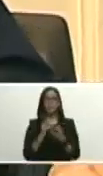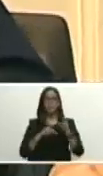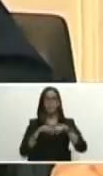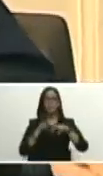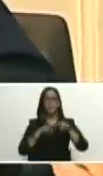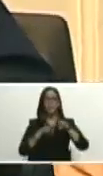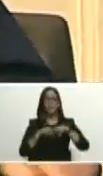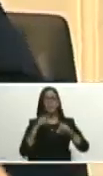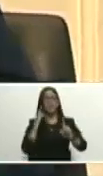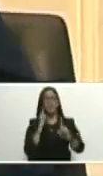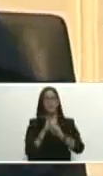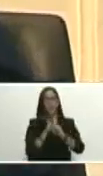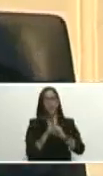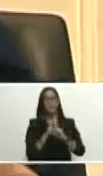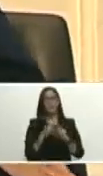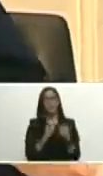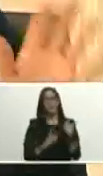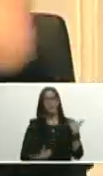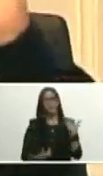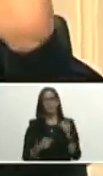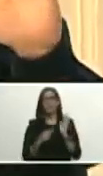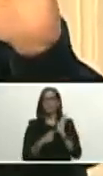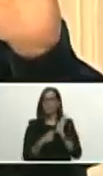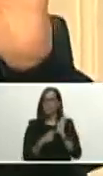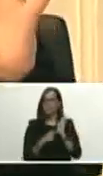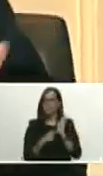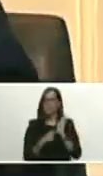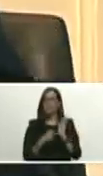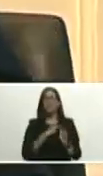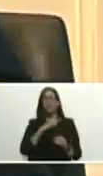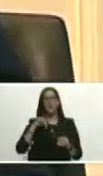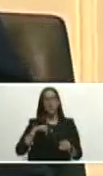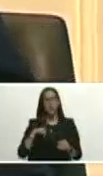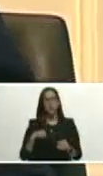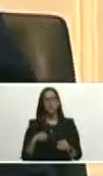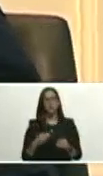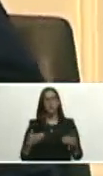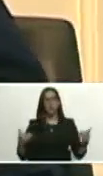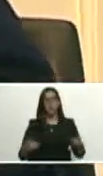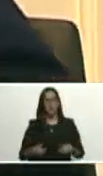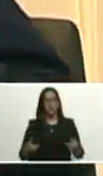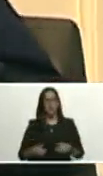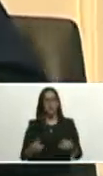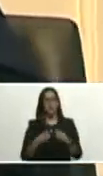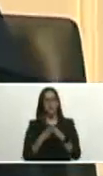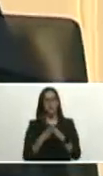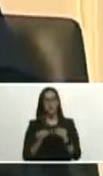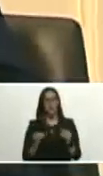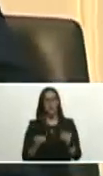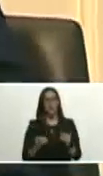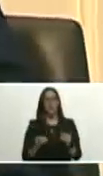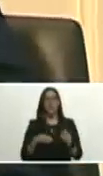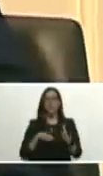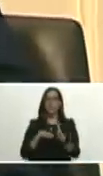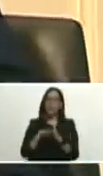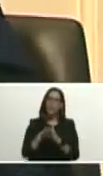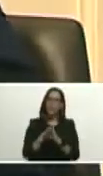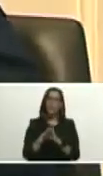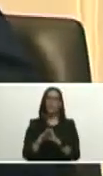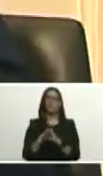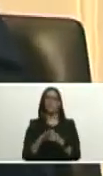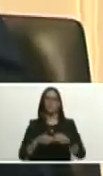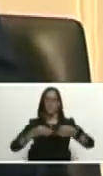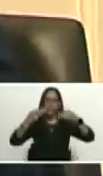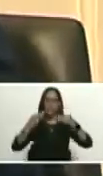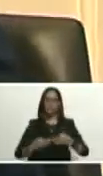las metas concretas presidentes que ya están señaladas y que nosotros con el esfuerzo de todos venimos avanzando de manera decidida